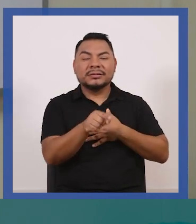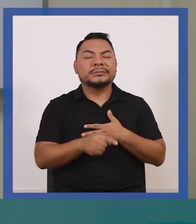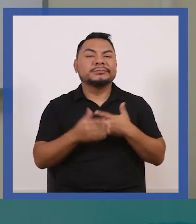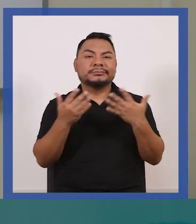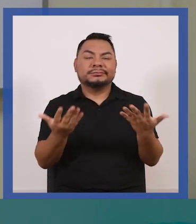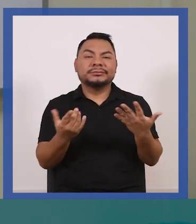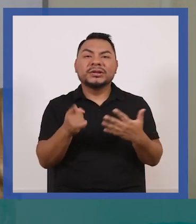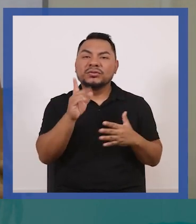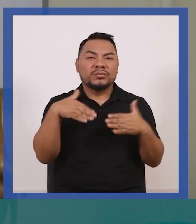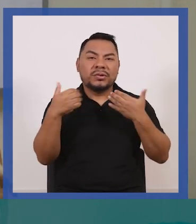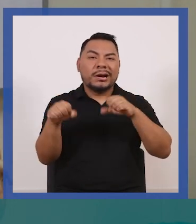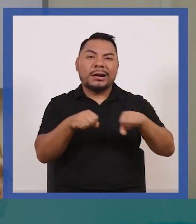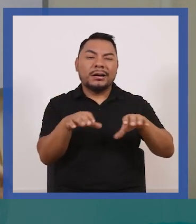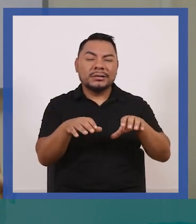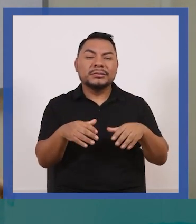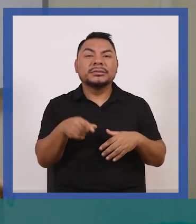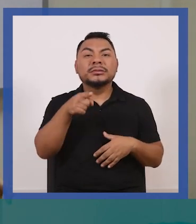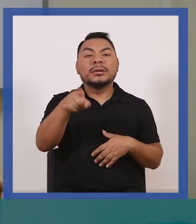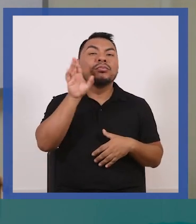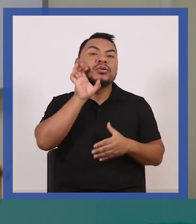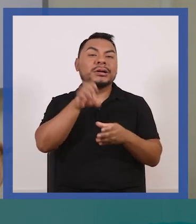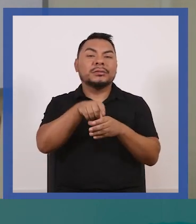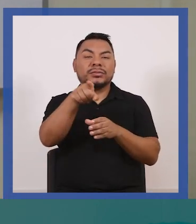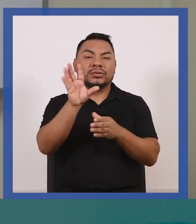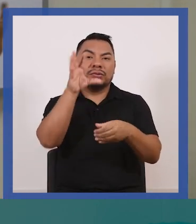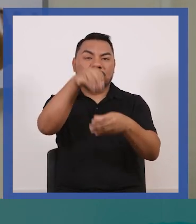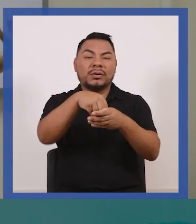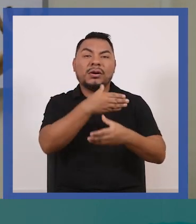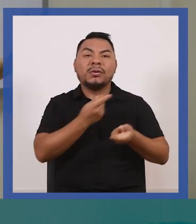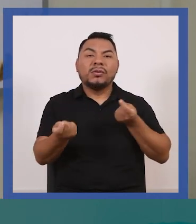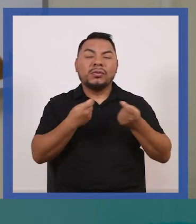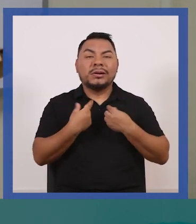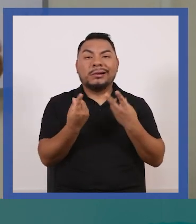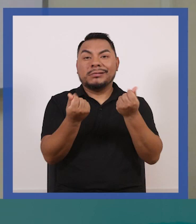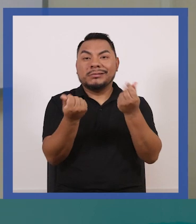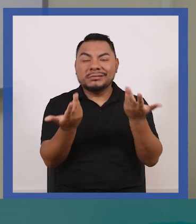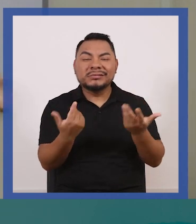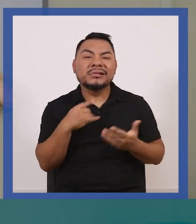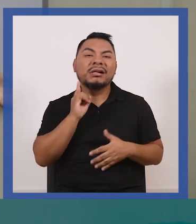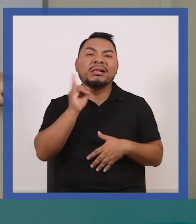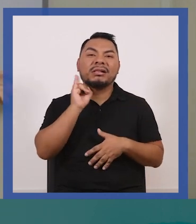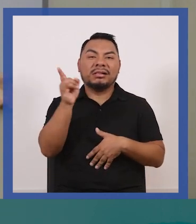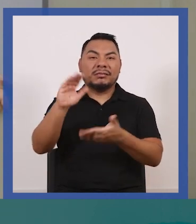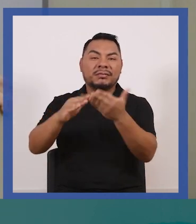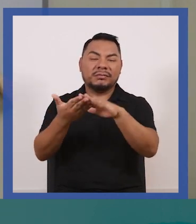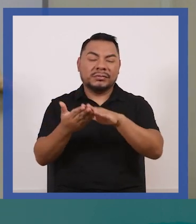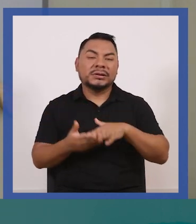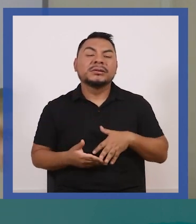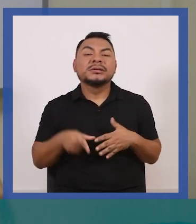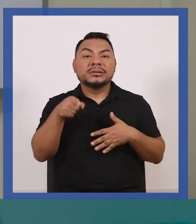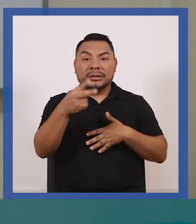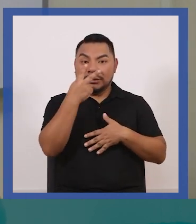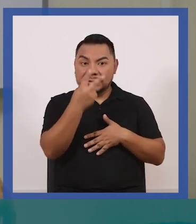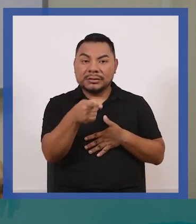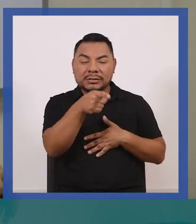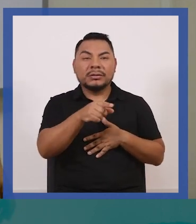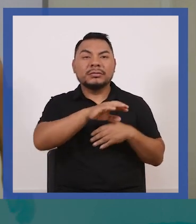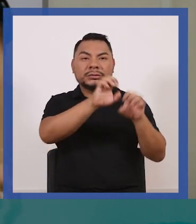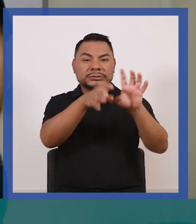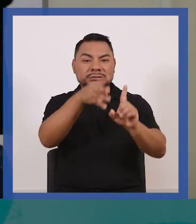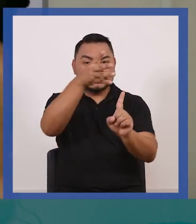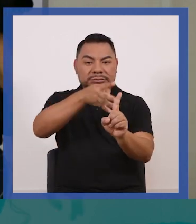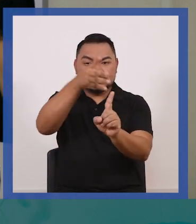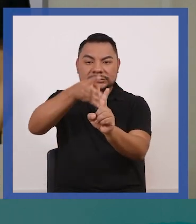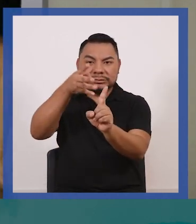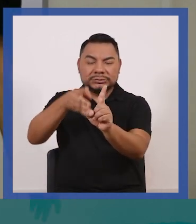y solo quieres, no sé, tener un puesto en el gobierno para ganar mucho dinero y muy poco te importa el pueblo, pues eso se va a saber si es que le